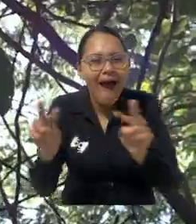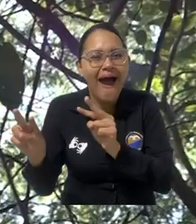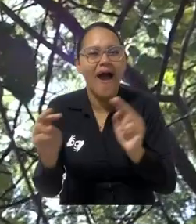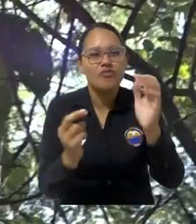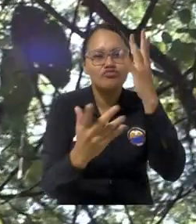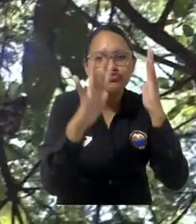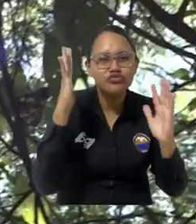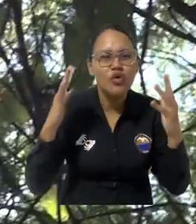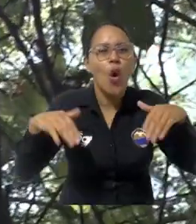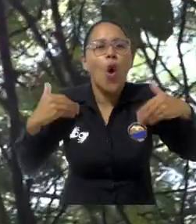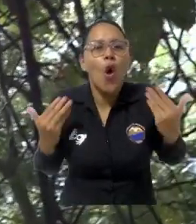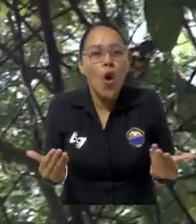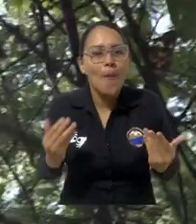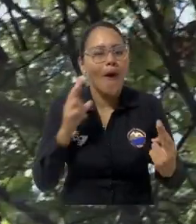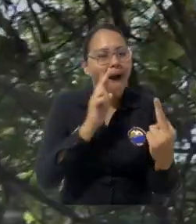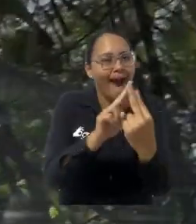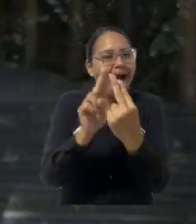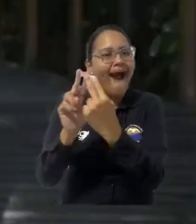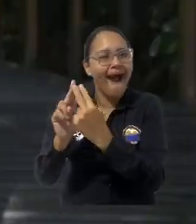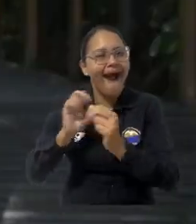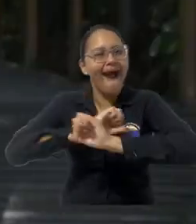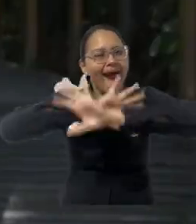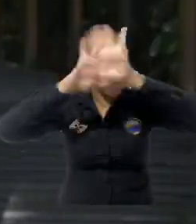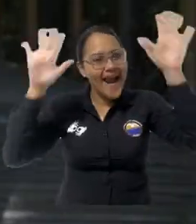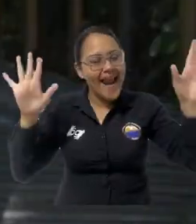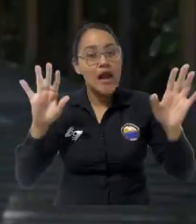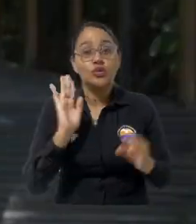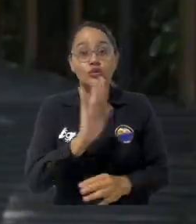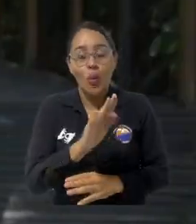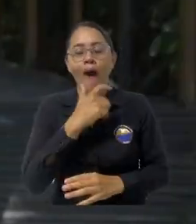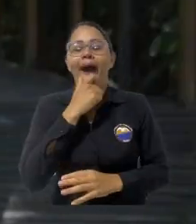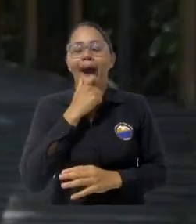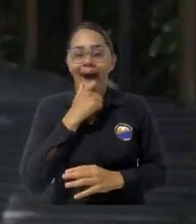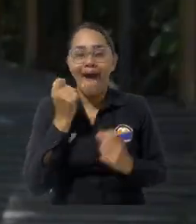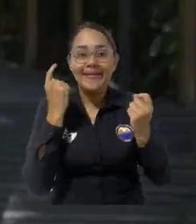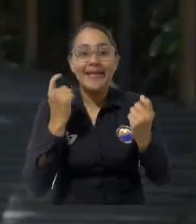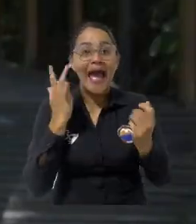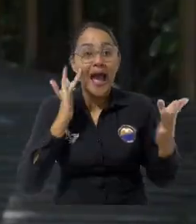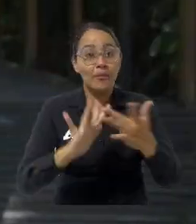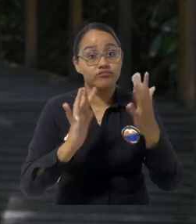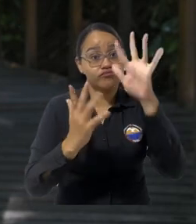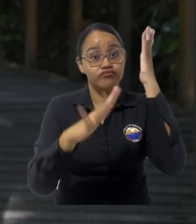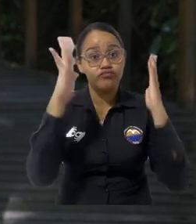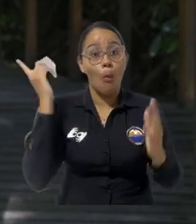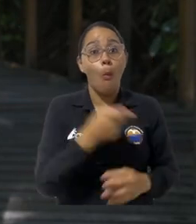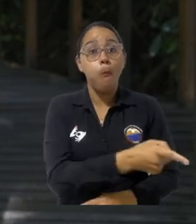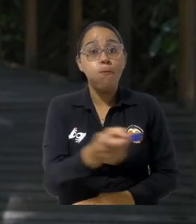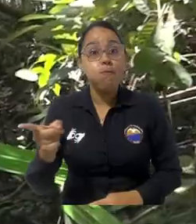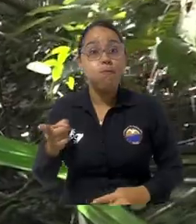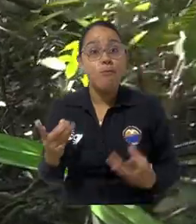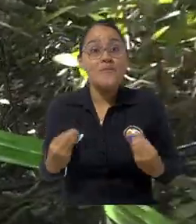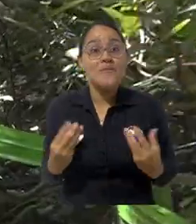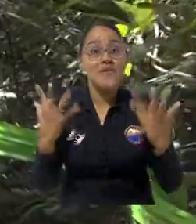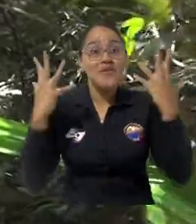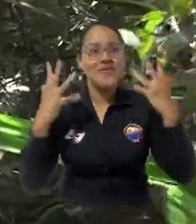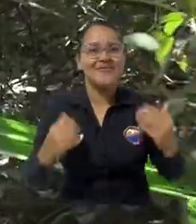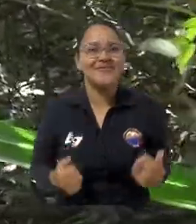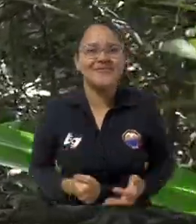ellos puedan relacionar sus prácticas dentro del cultivo con toda esta cantidad de vida que tienen en estos ecosistemas.